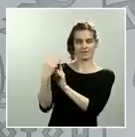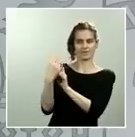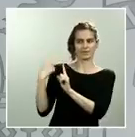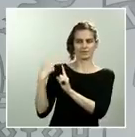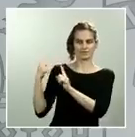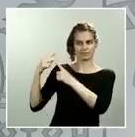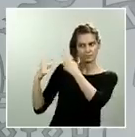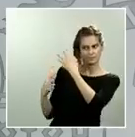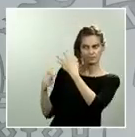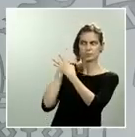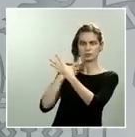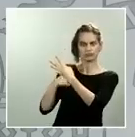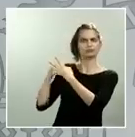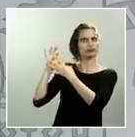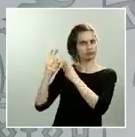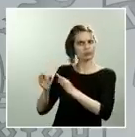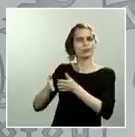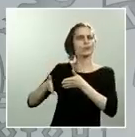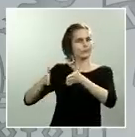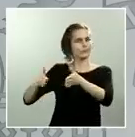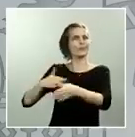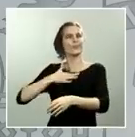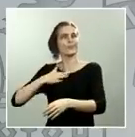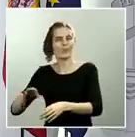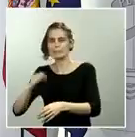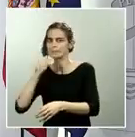o si tenemos que caminar por una dirección alternativa.